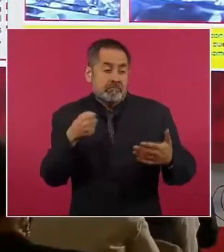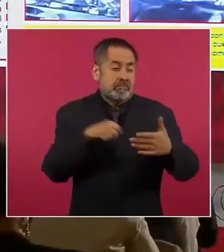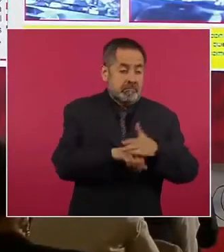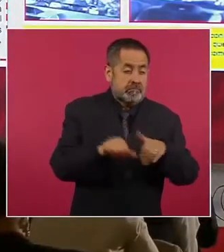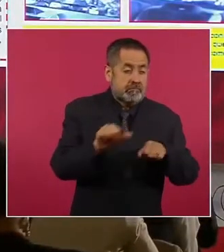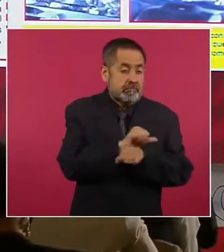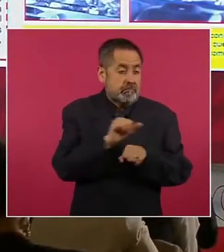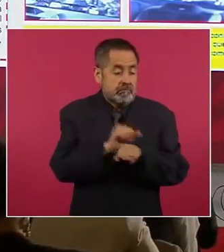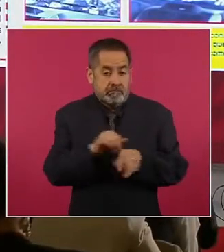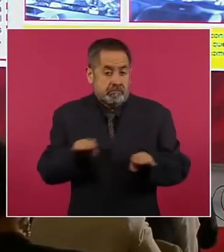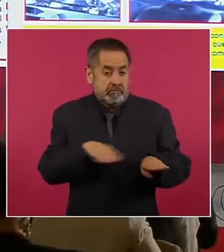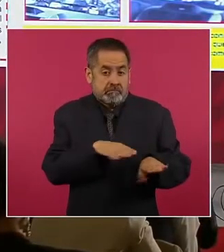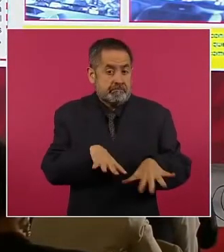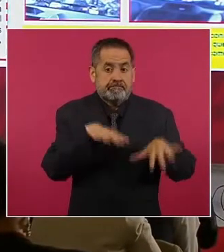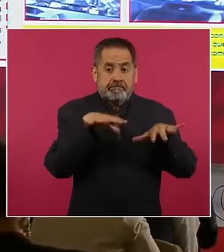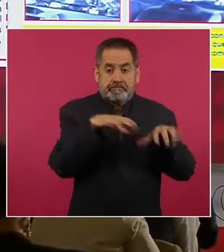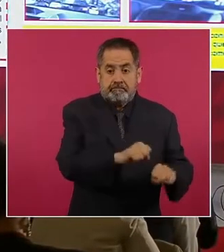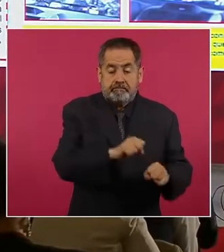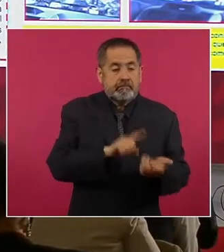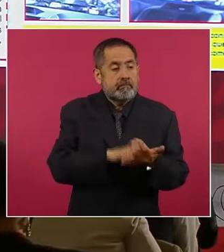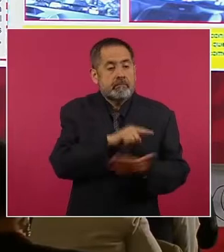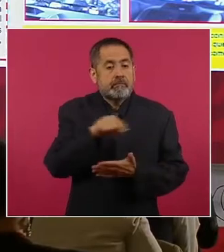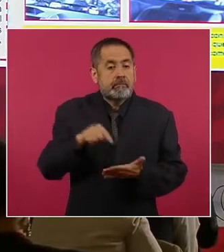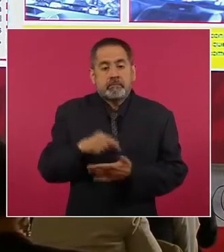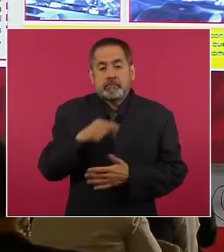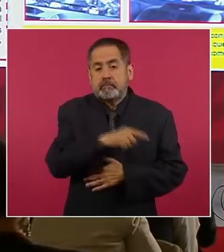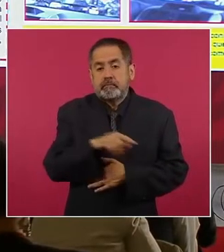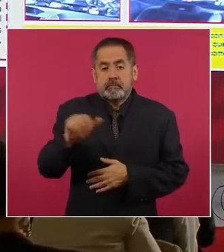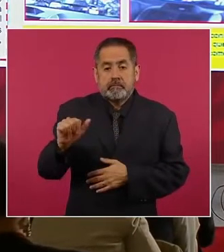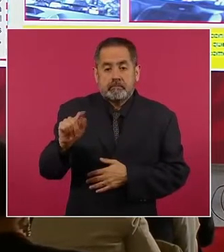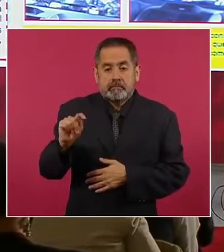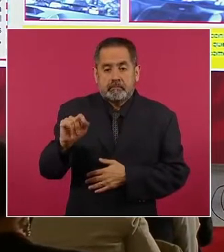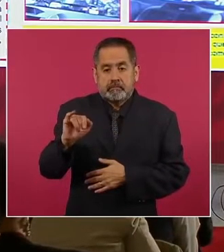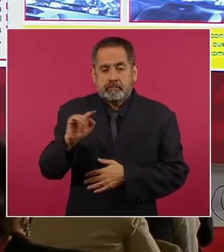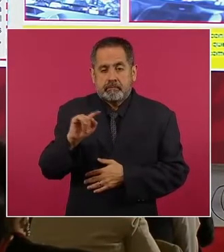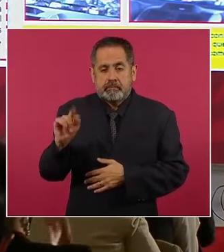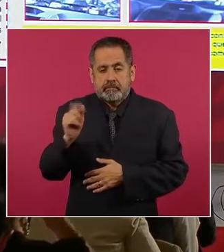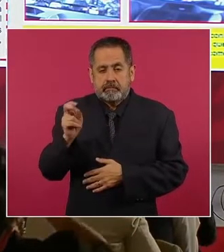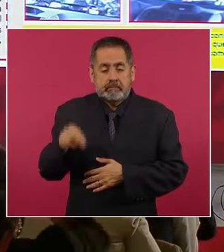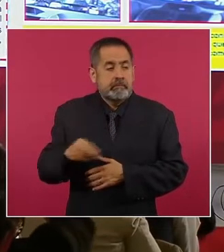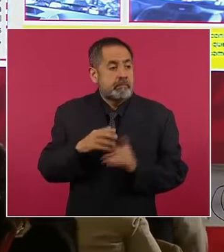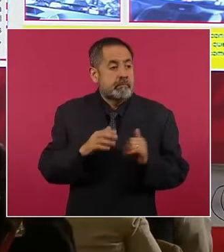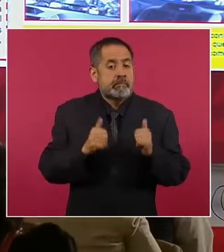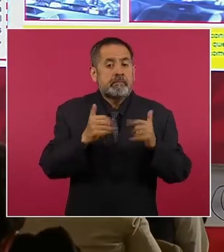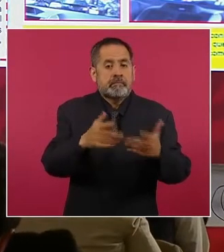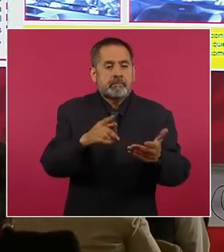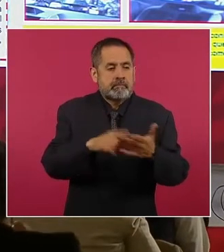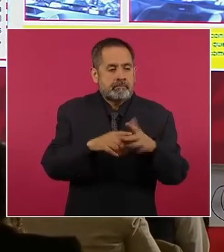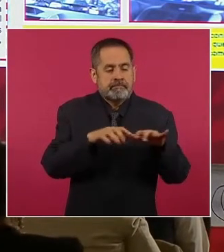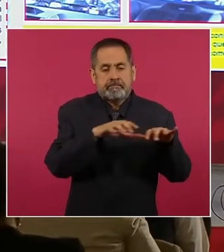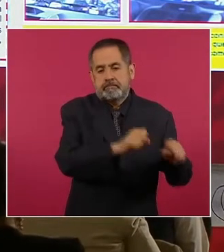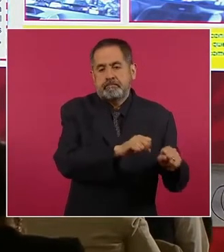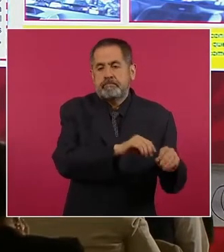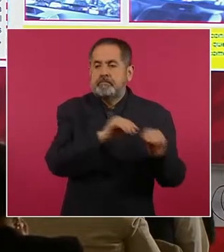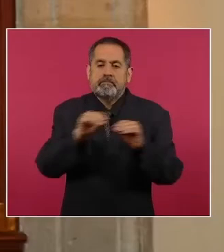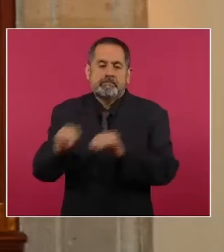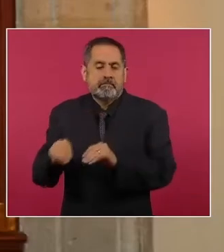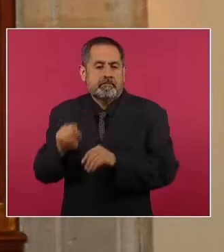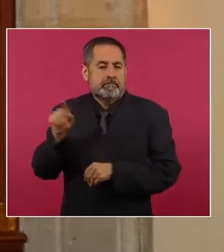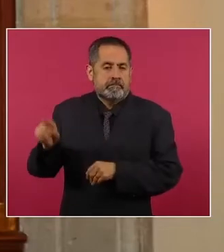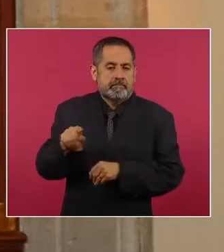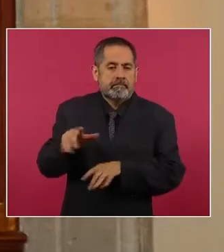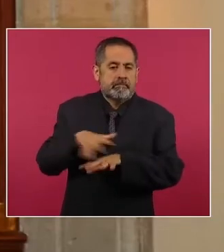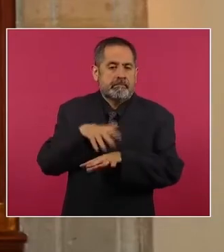libertad en el municipio de Atizapán y que fue liberada hasta llegar a la Alcaldía de Tlalpan, en la Ciudad de México. Fue un